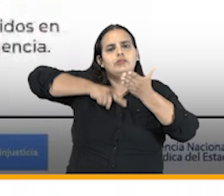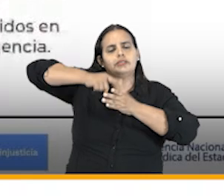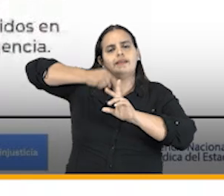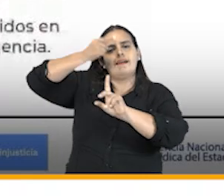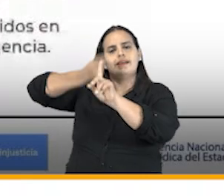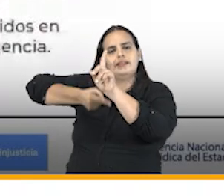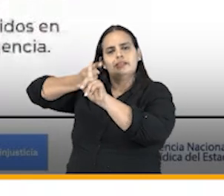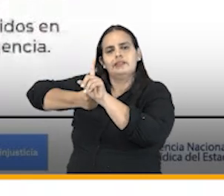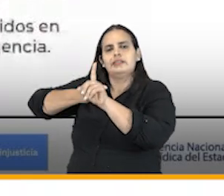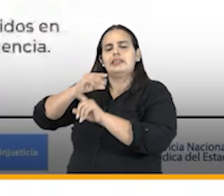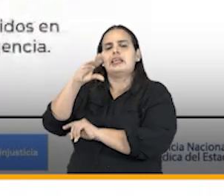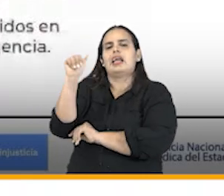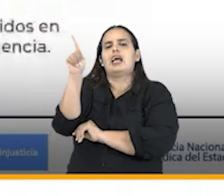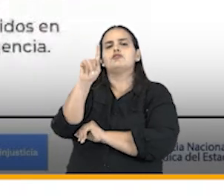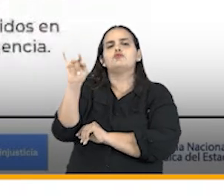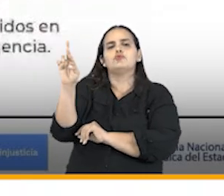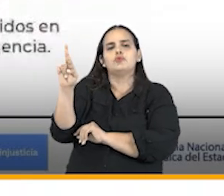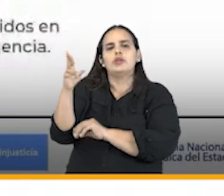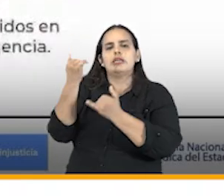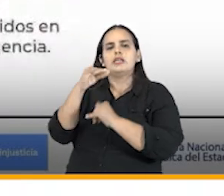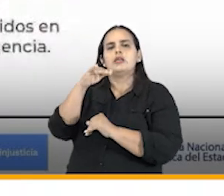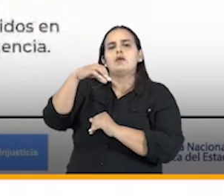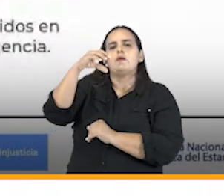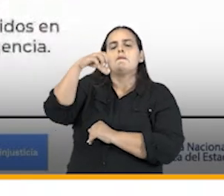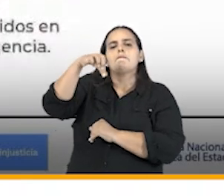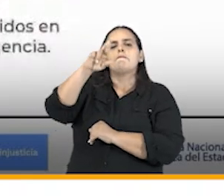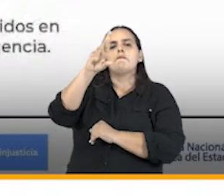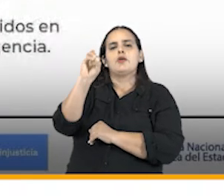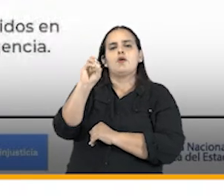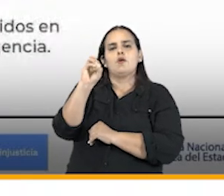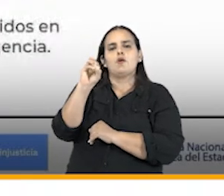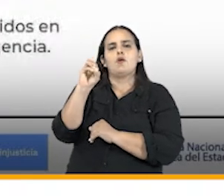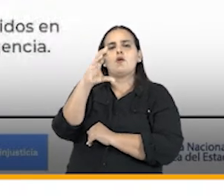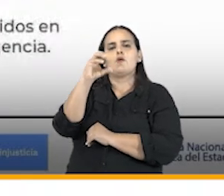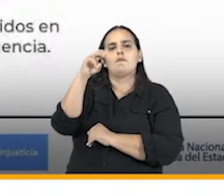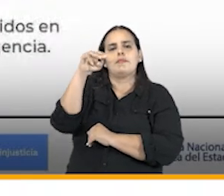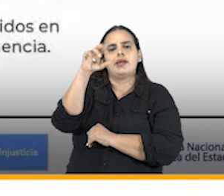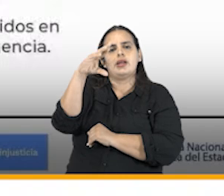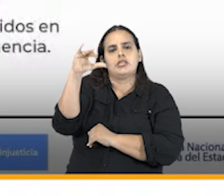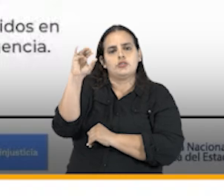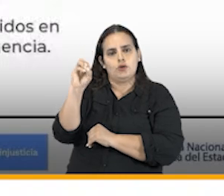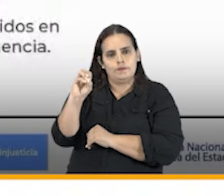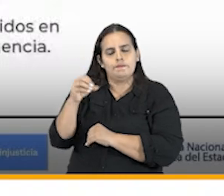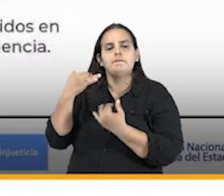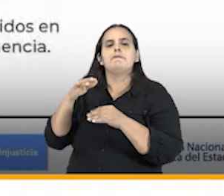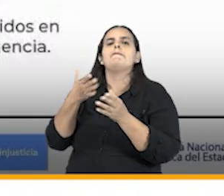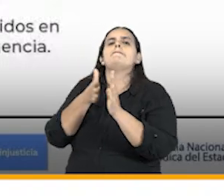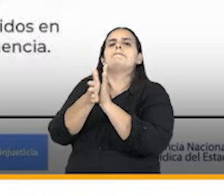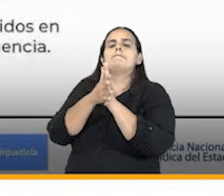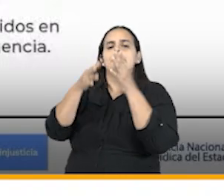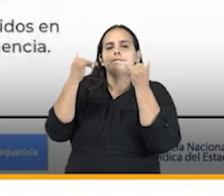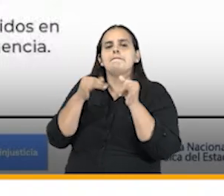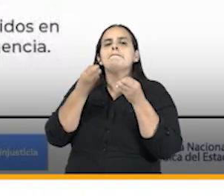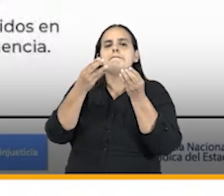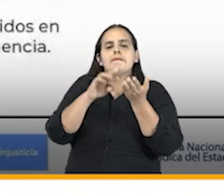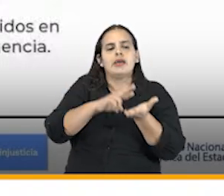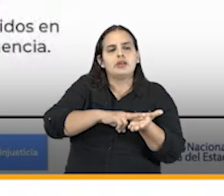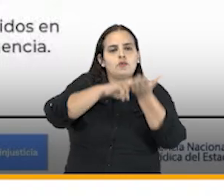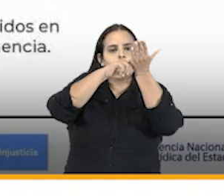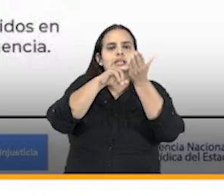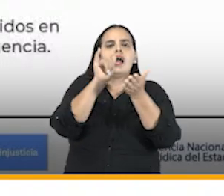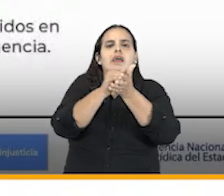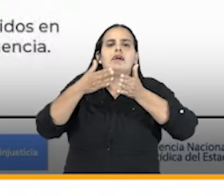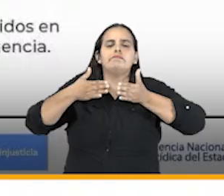arrendamiento celebrado entre Casur y Procomercio hemos venido interviniendo en un pleito derivado de la concesión para recuperar la